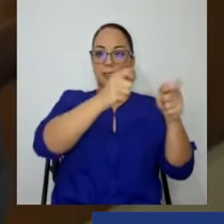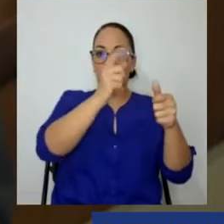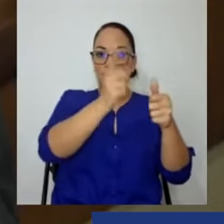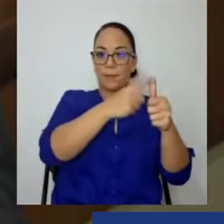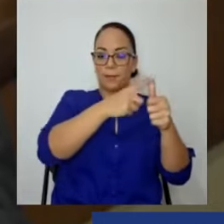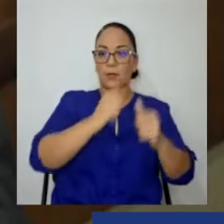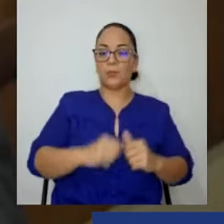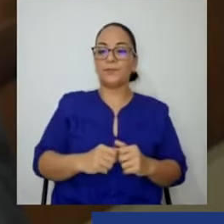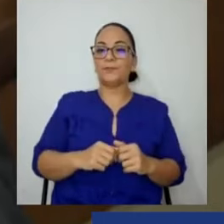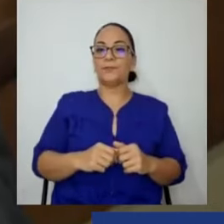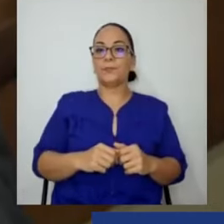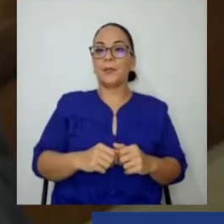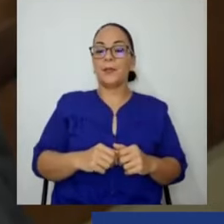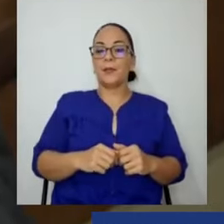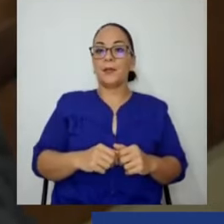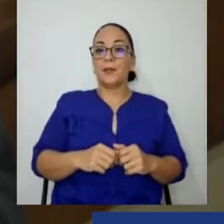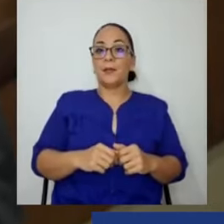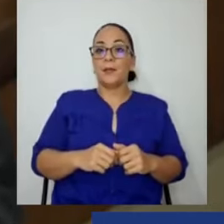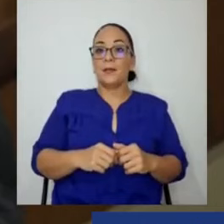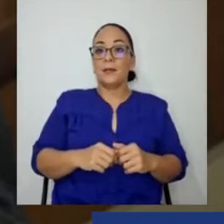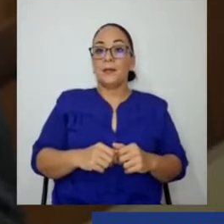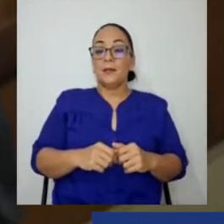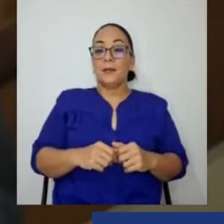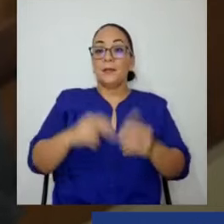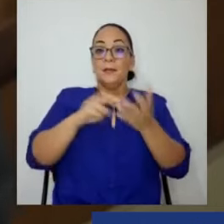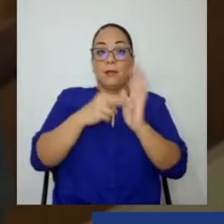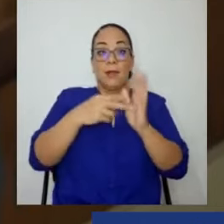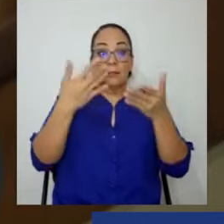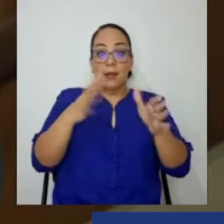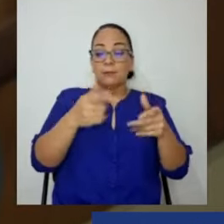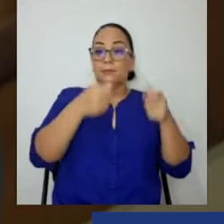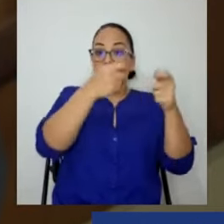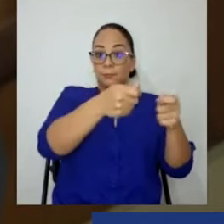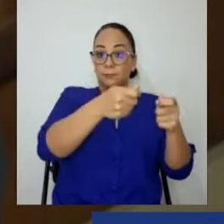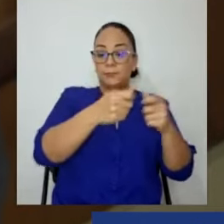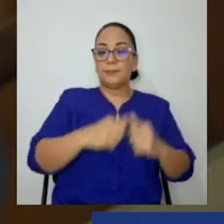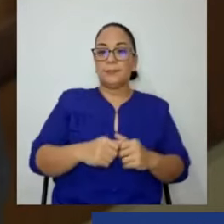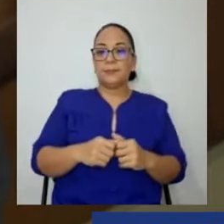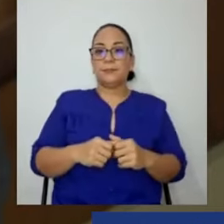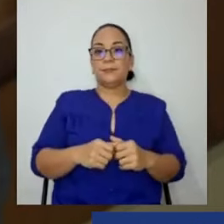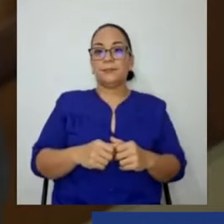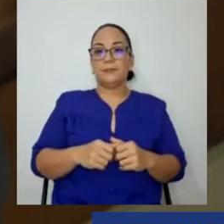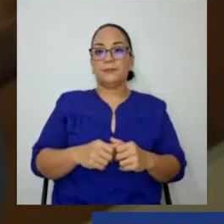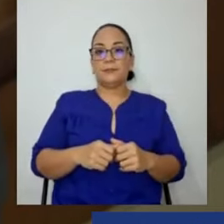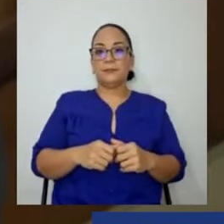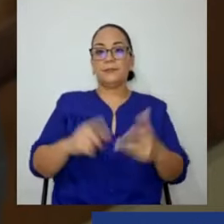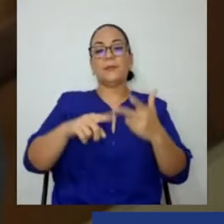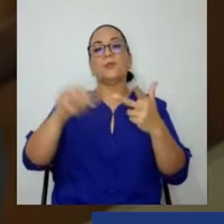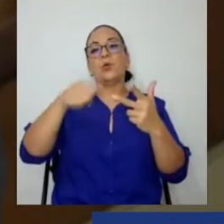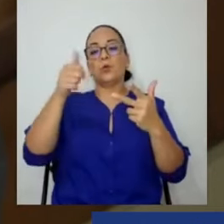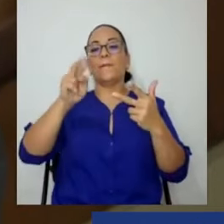Una vez presentado, el Poder Ejecutivo presentó el otro, que es el 24